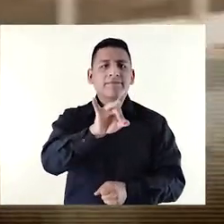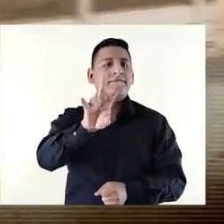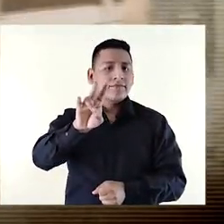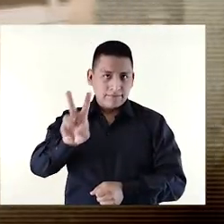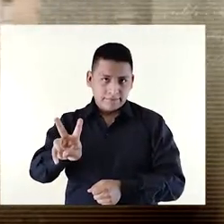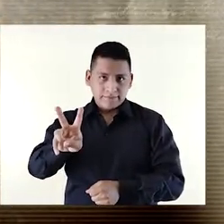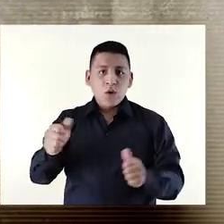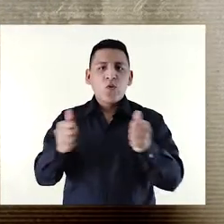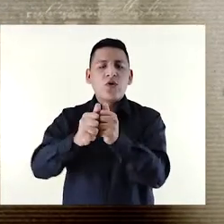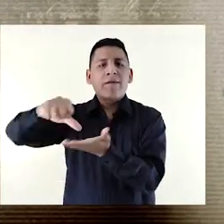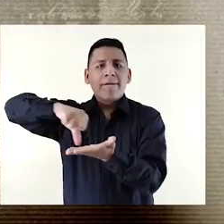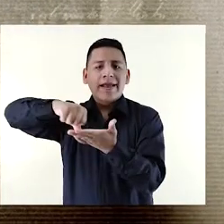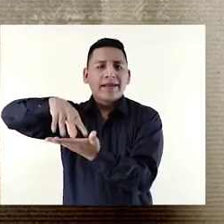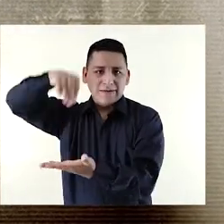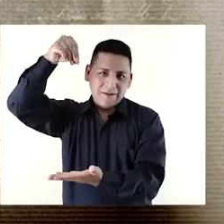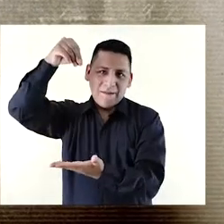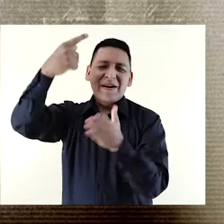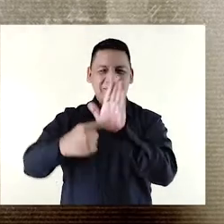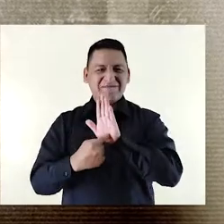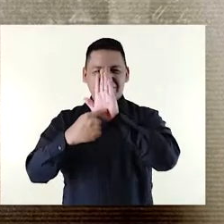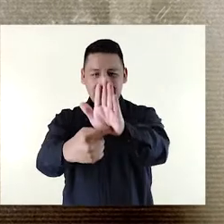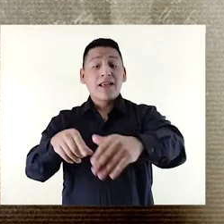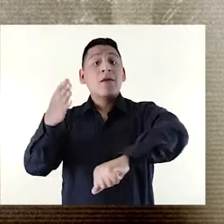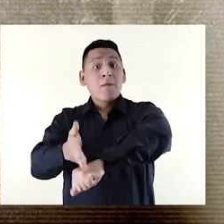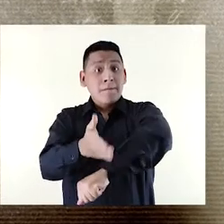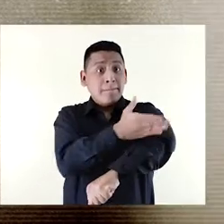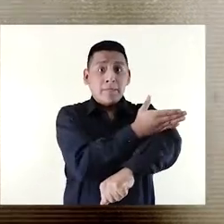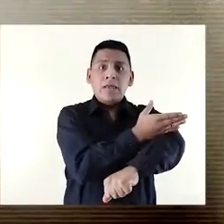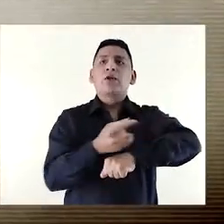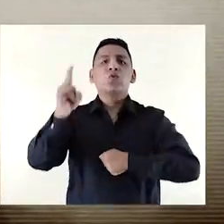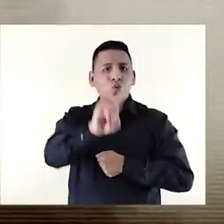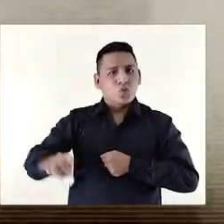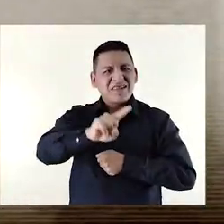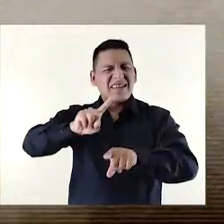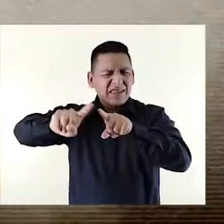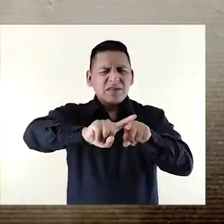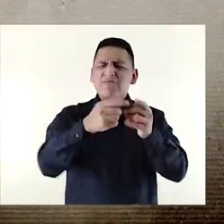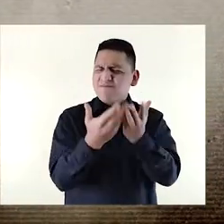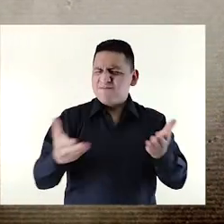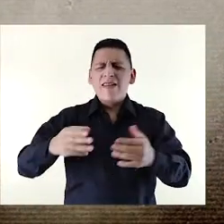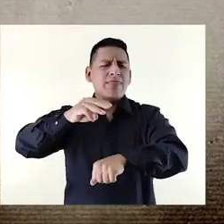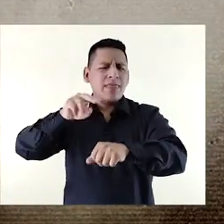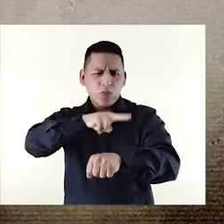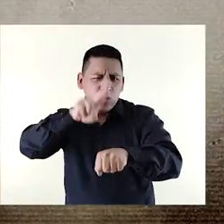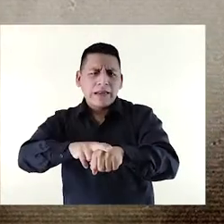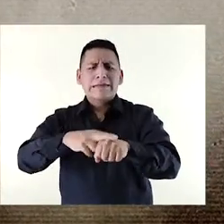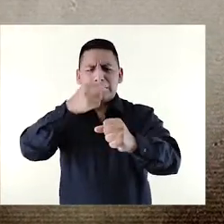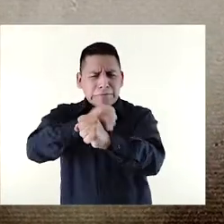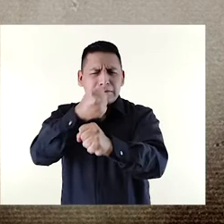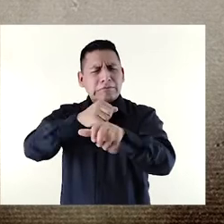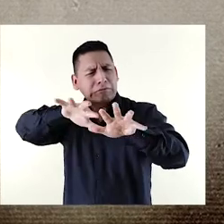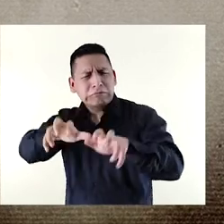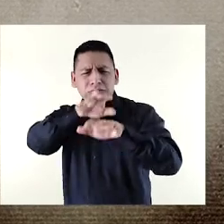junto con el Parque de la Exposición, para exponer precisamente los avances y las utilidades de los productos naturales y manufacturados del